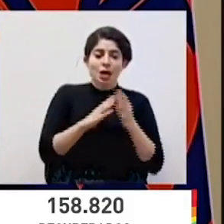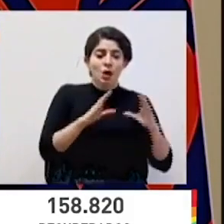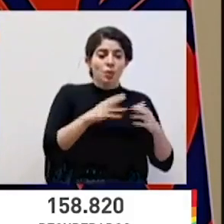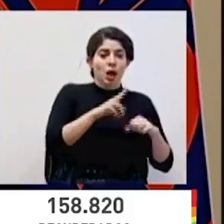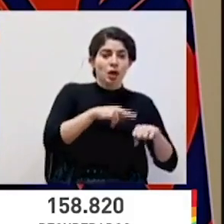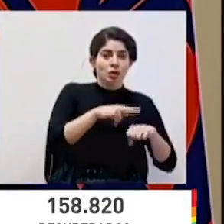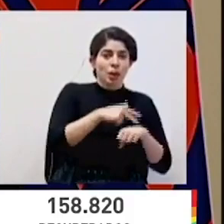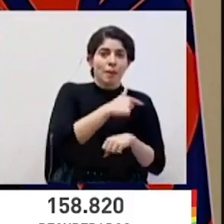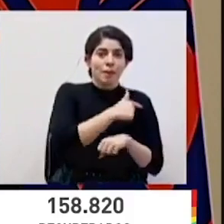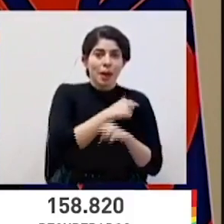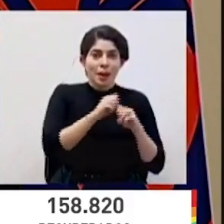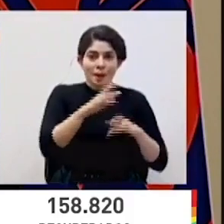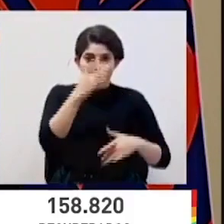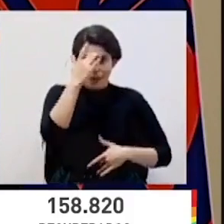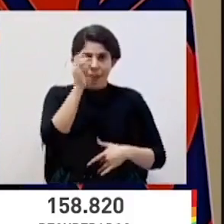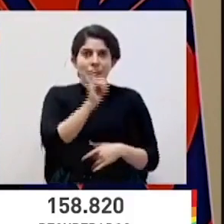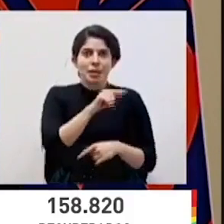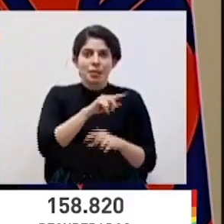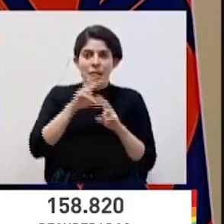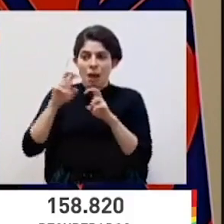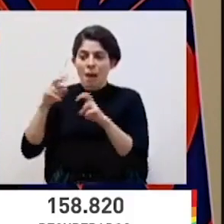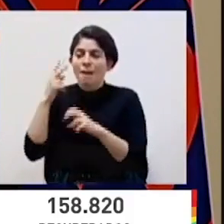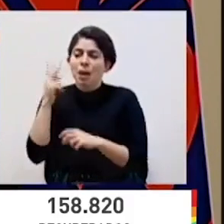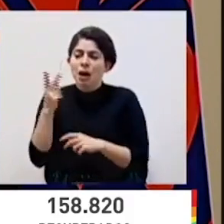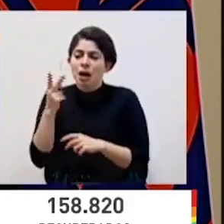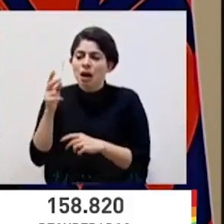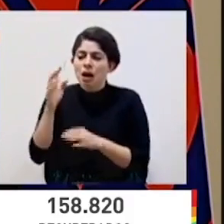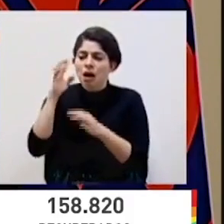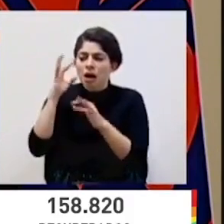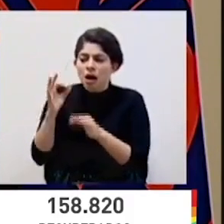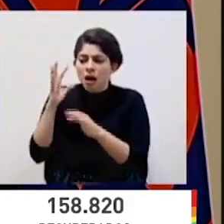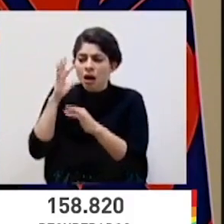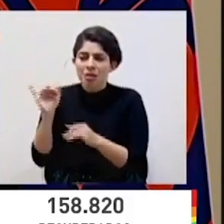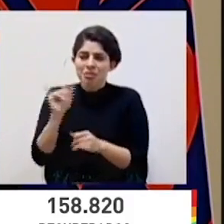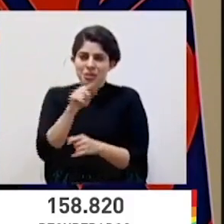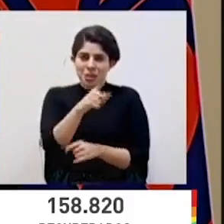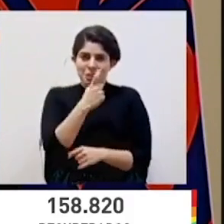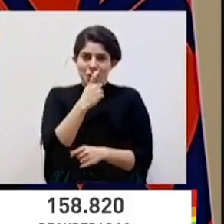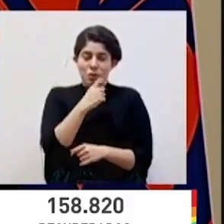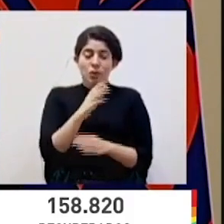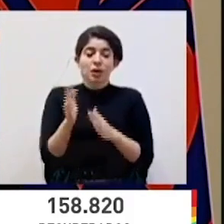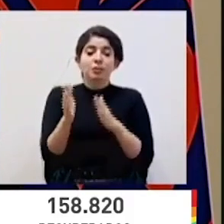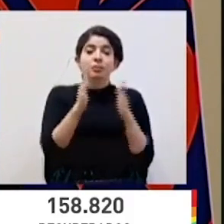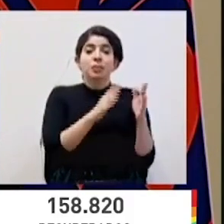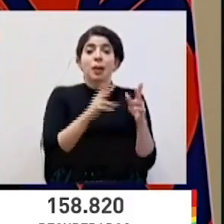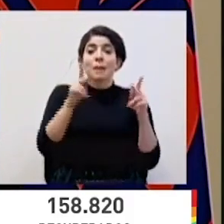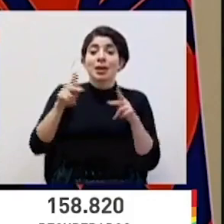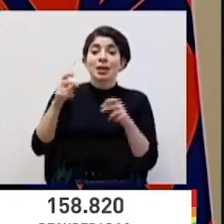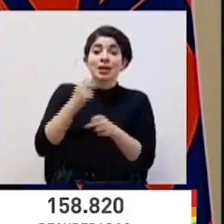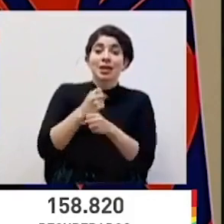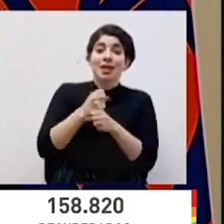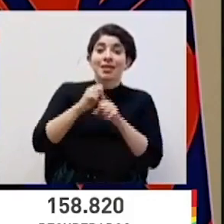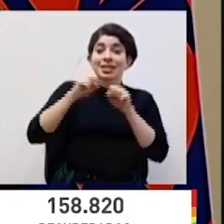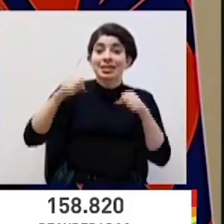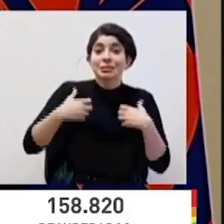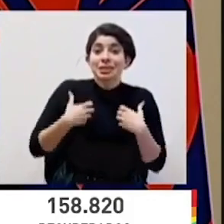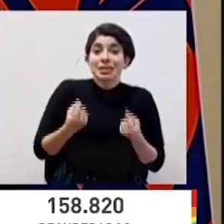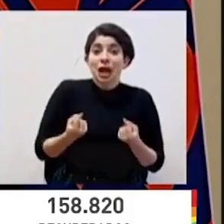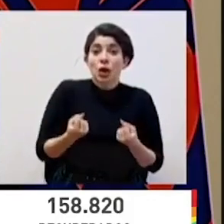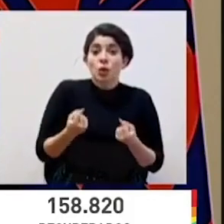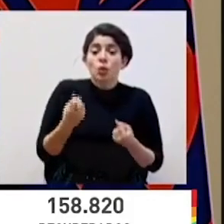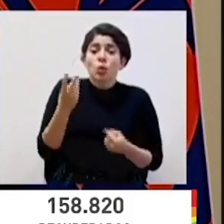Vacunación y Epidemiología para poder determinar esos aspectos que usted menciona. En cuanto al personal del sistema de salud, el porcentaje